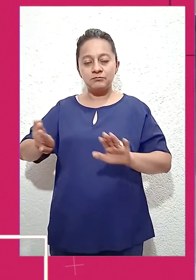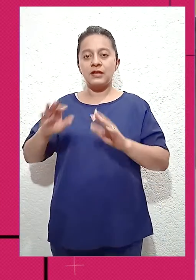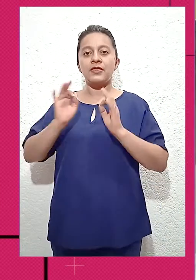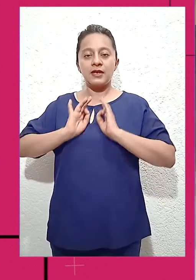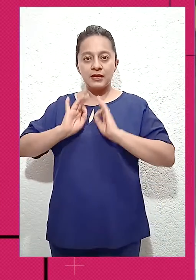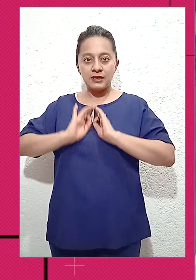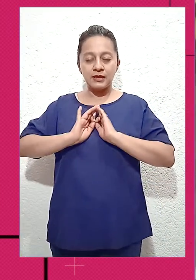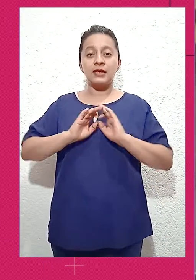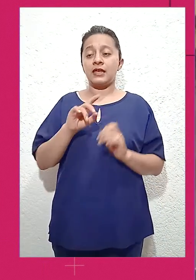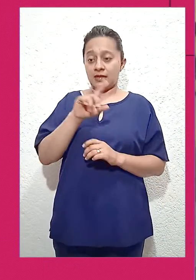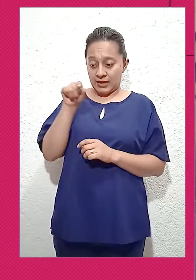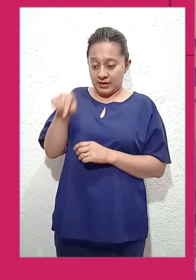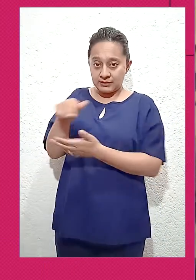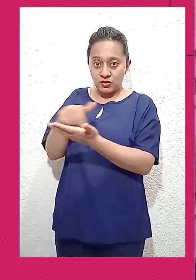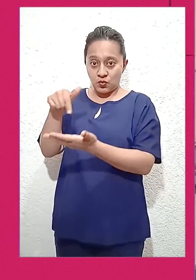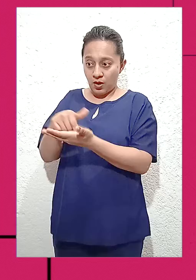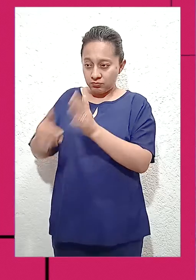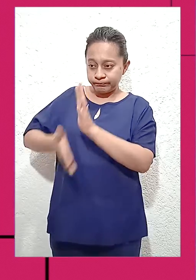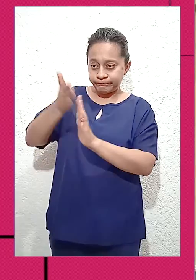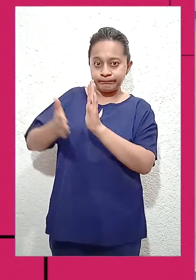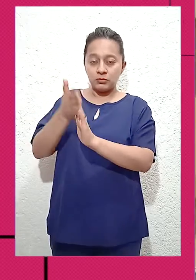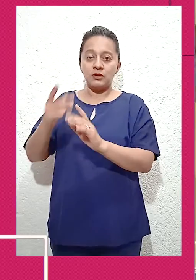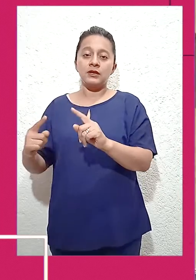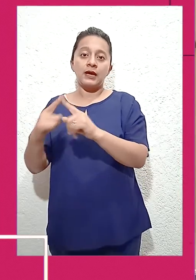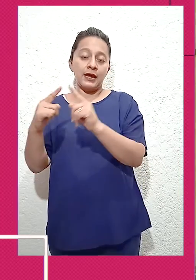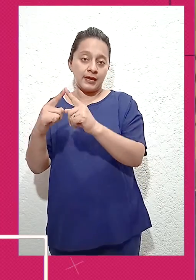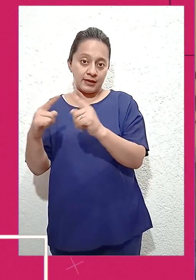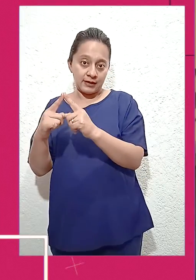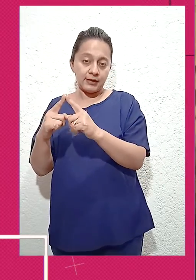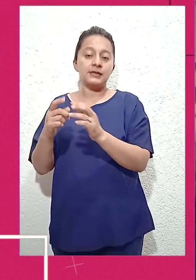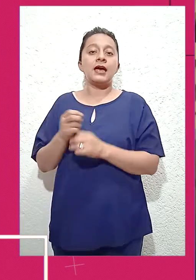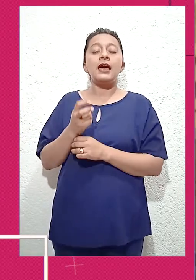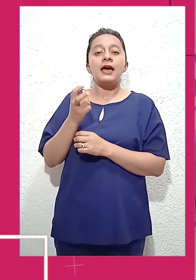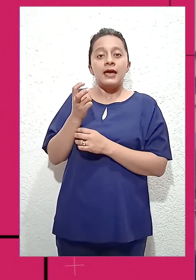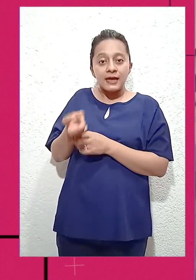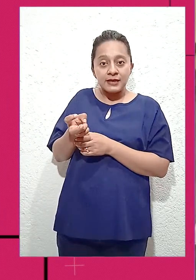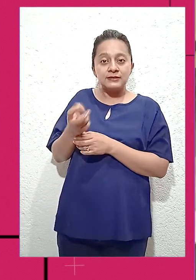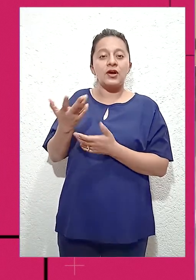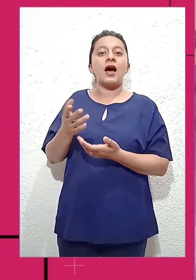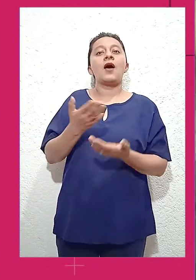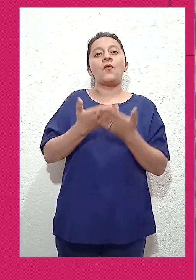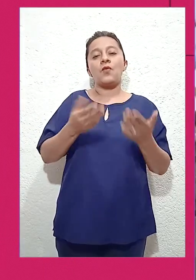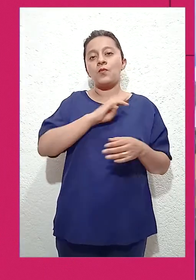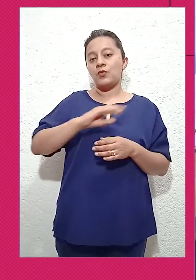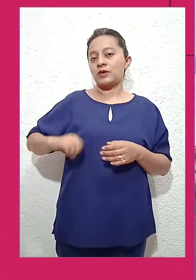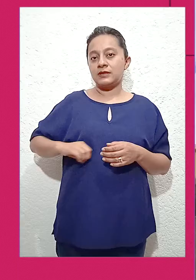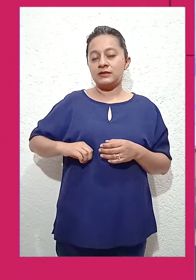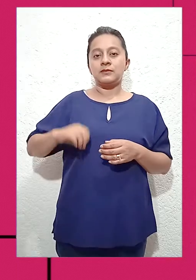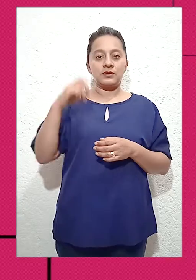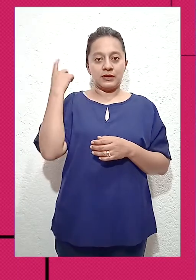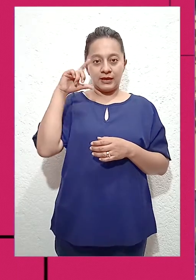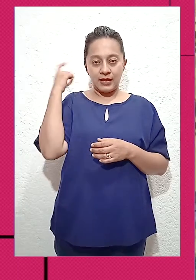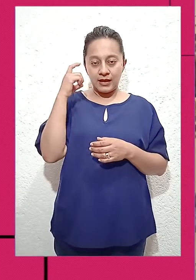iglesia. Es debido a ese momento que el municipio capitalino lleva por nombre Santiago de Querétaro. Cabe señalar que se realizaron